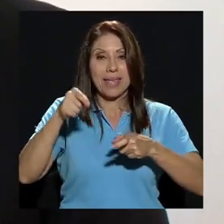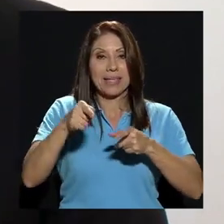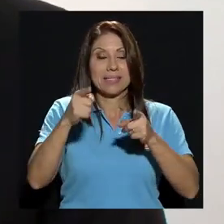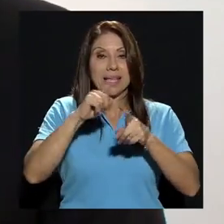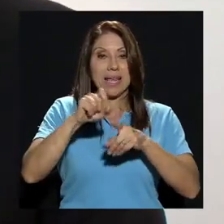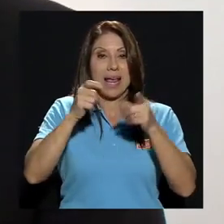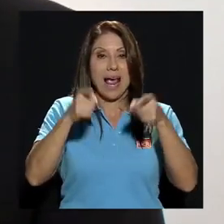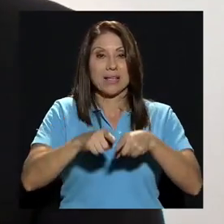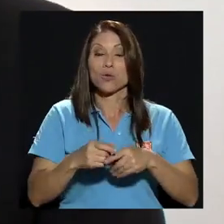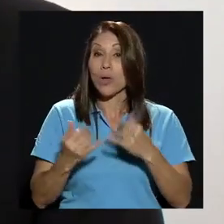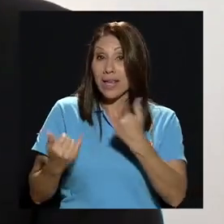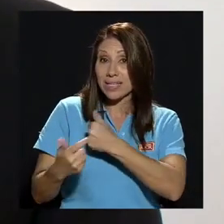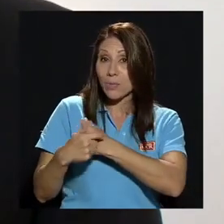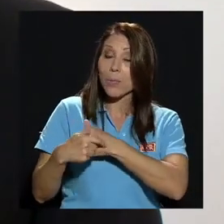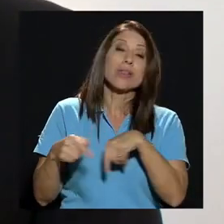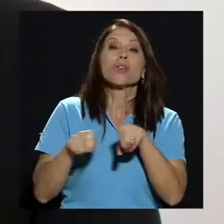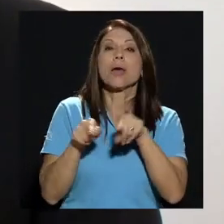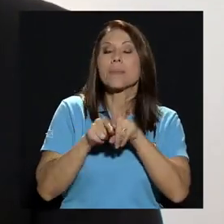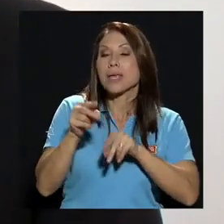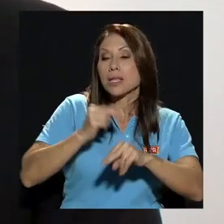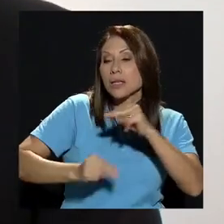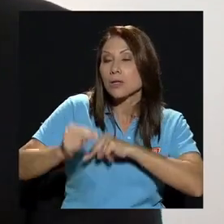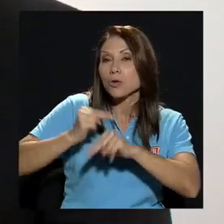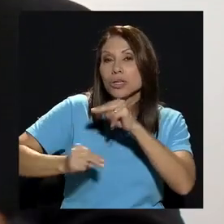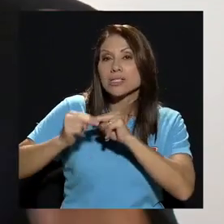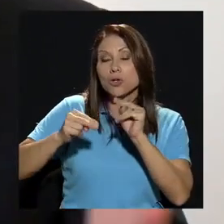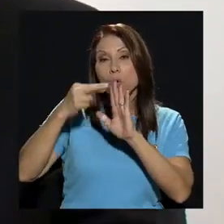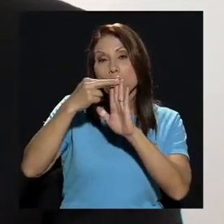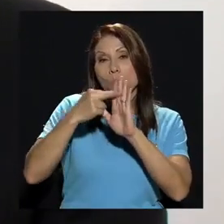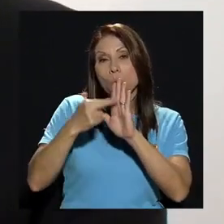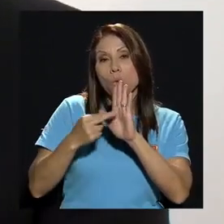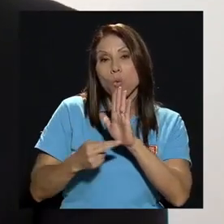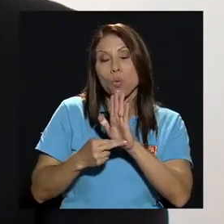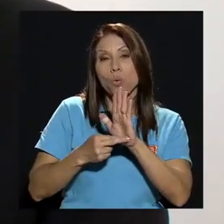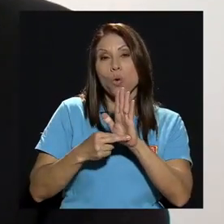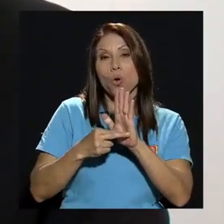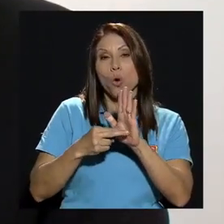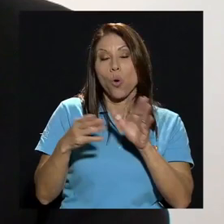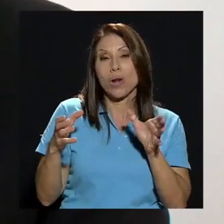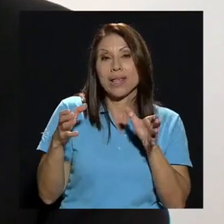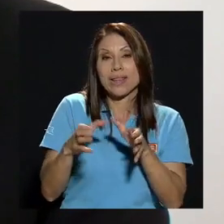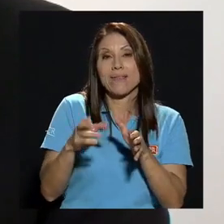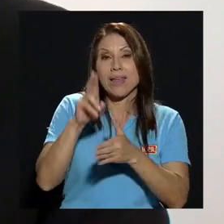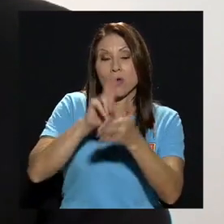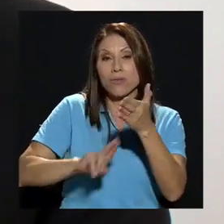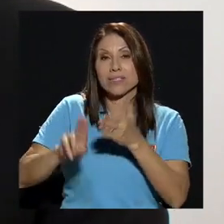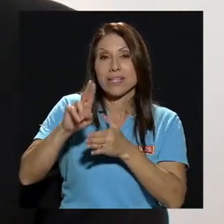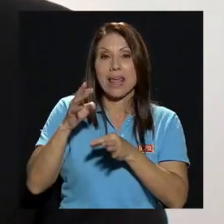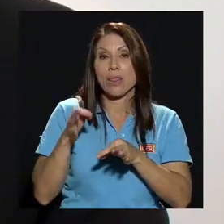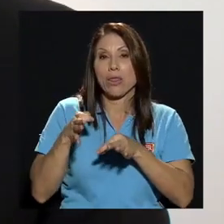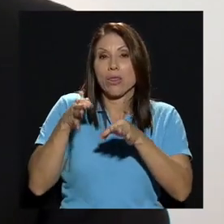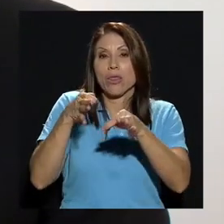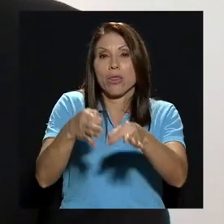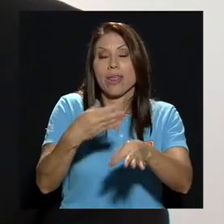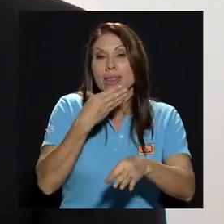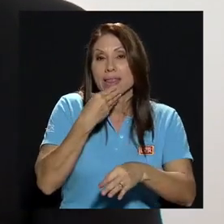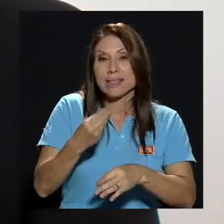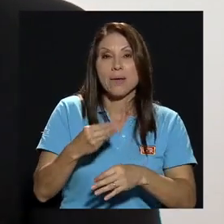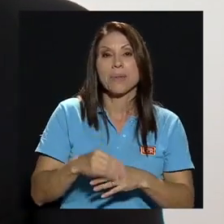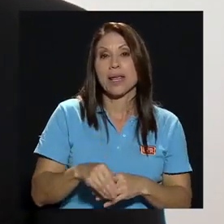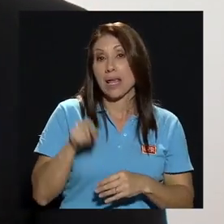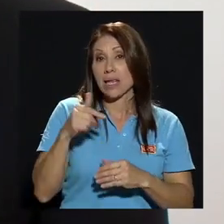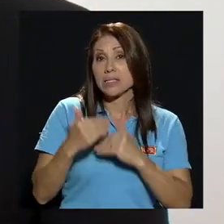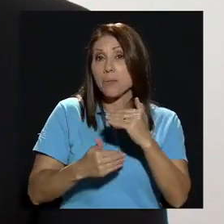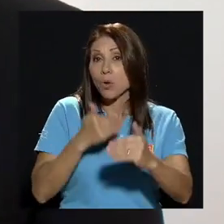desarrollando la negociación de la nueva convención colectiva de la universidad que se va a extender hasta el mes de diciembre y en este proceso pues hay temas